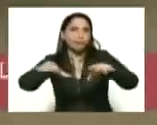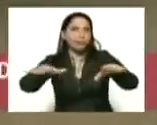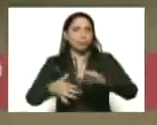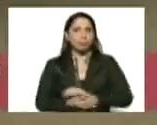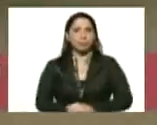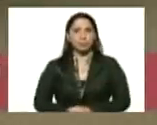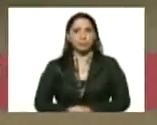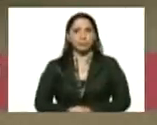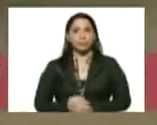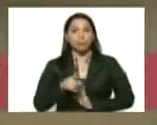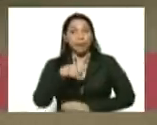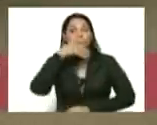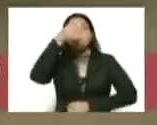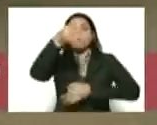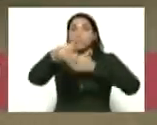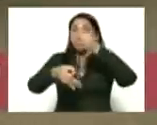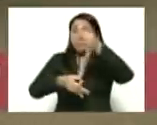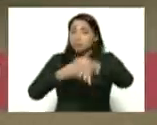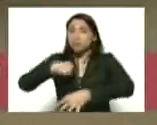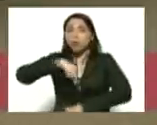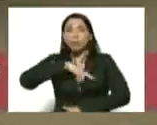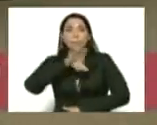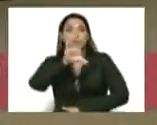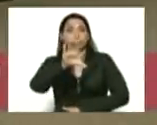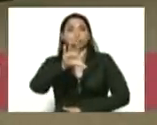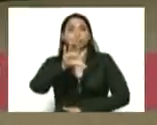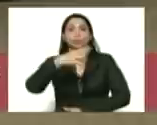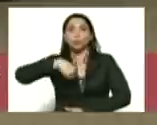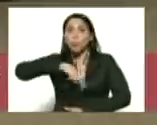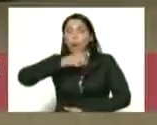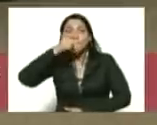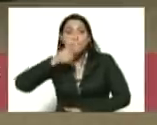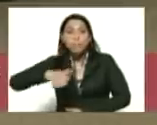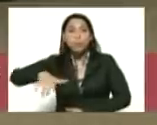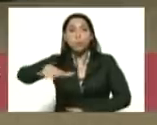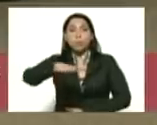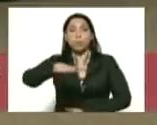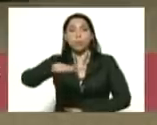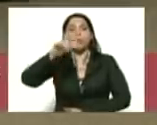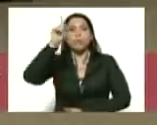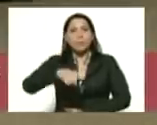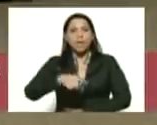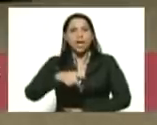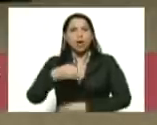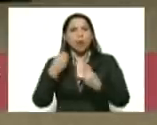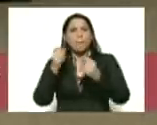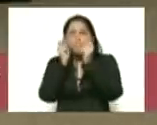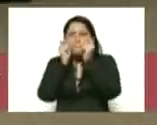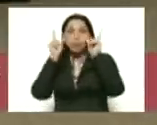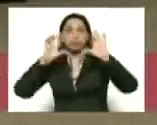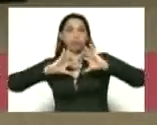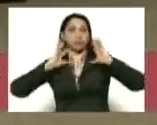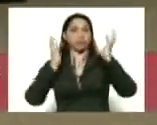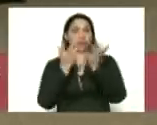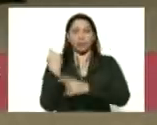Bueno, eso hay que explicárselo a nuestro país y a nuestro pueblo. Y además el impacto mundial que esto tiene.